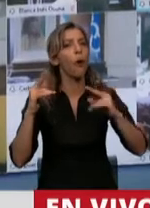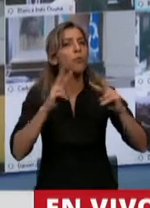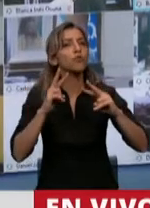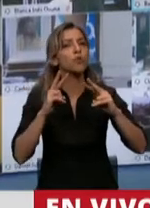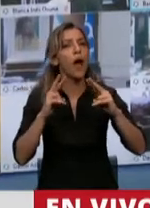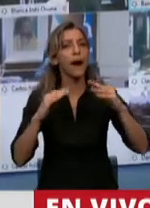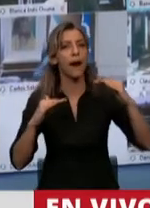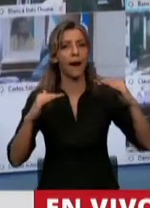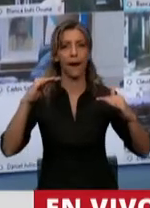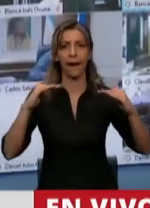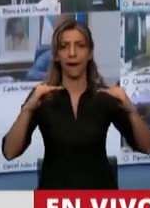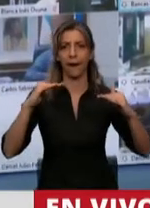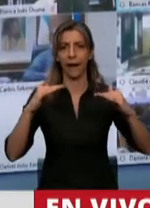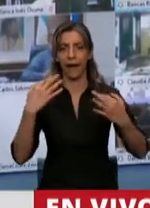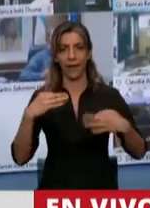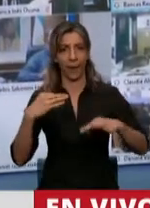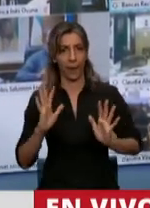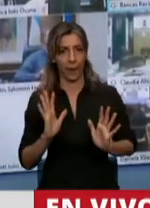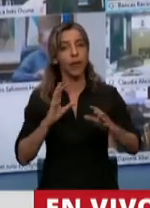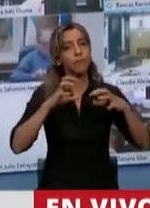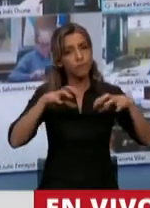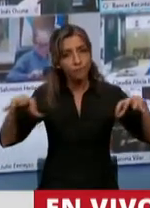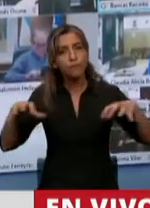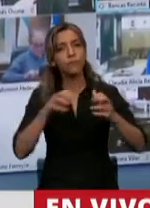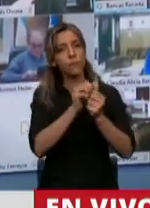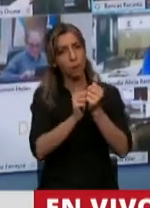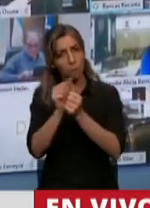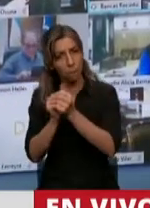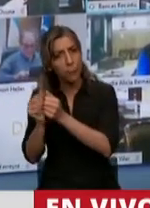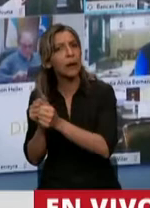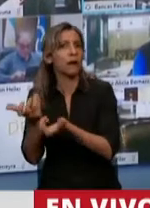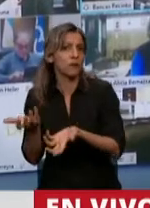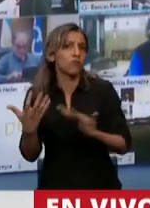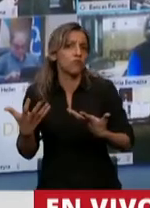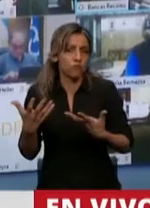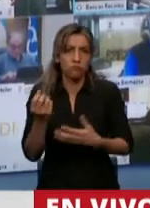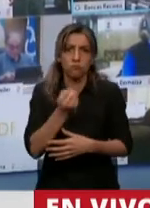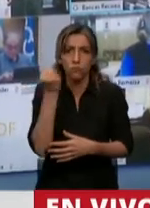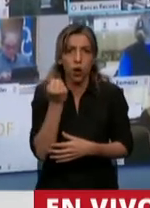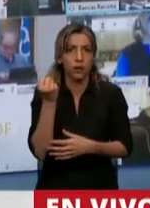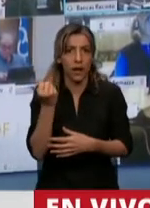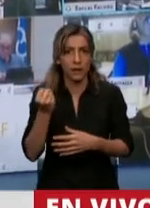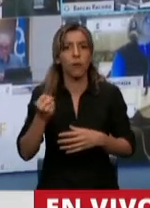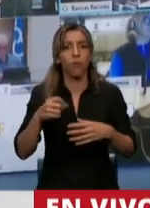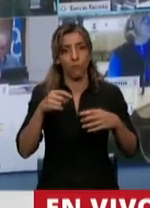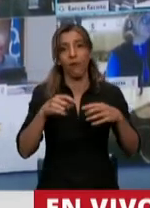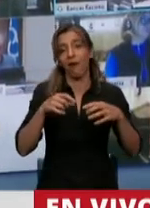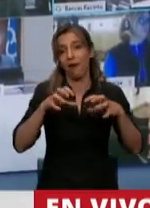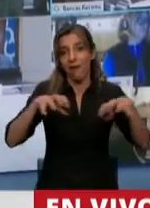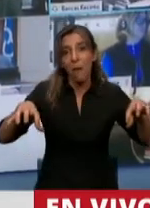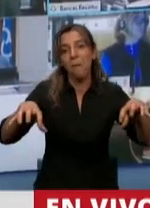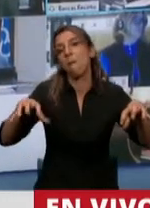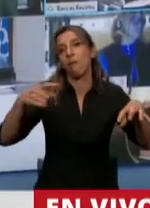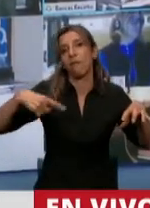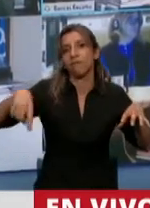que es la existencia de las empresas, que son aquellos que son el motor del desarrollo de esa actividad, pero